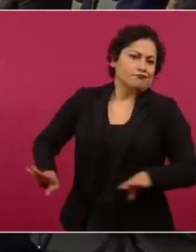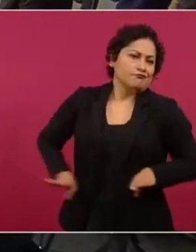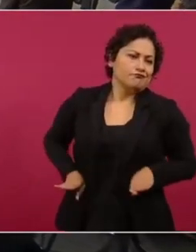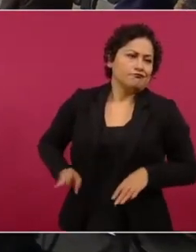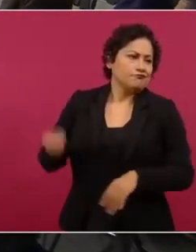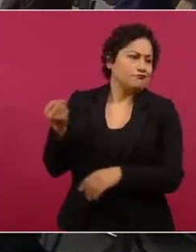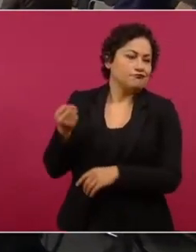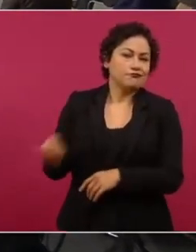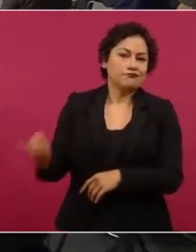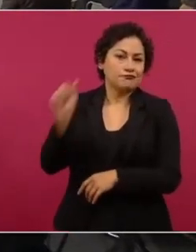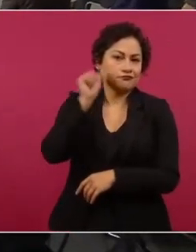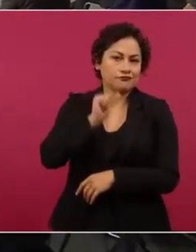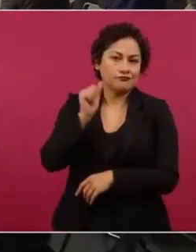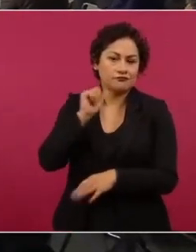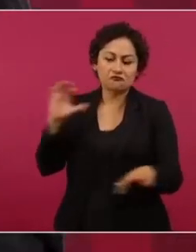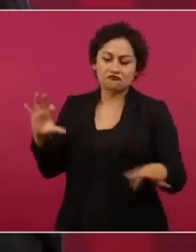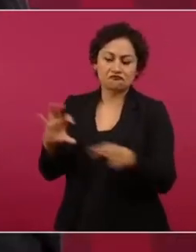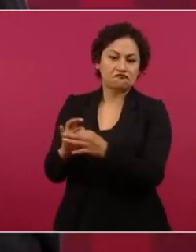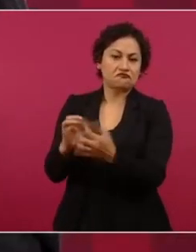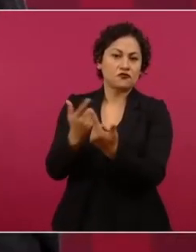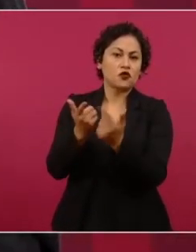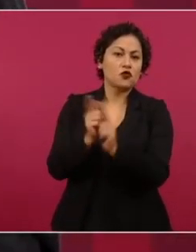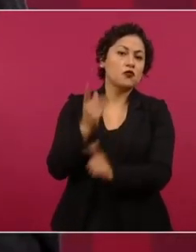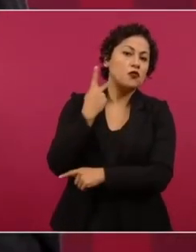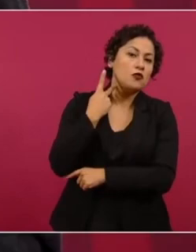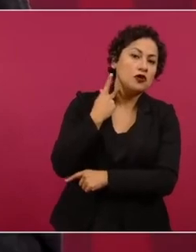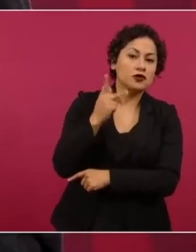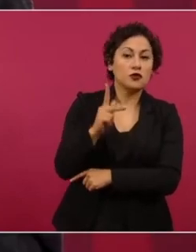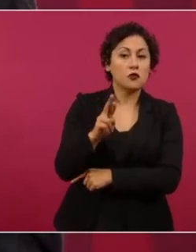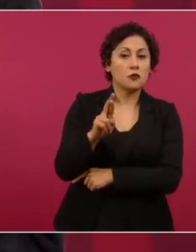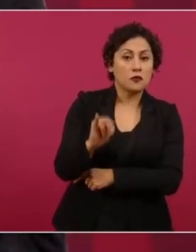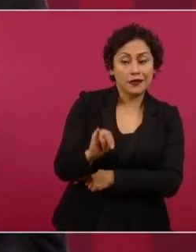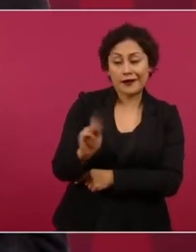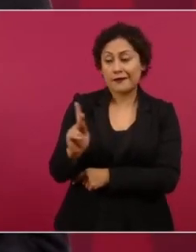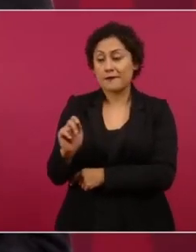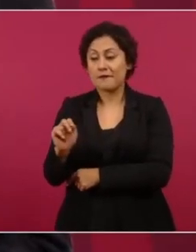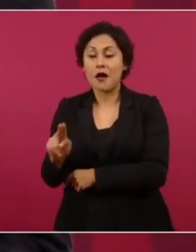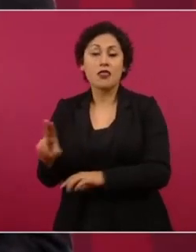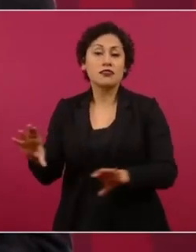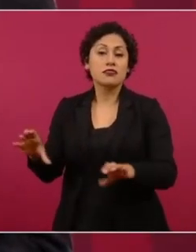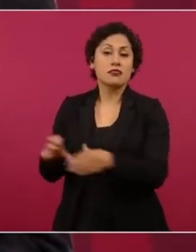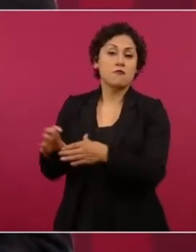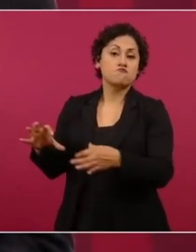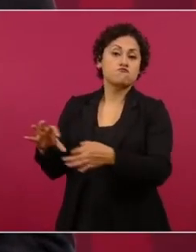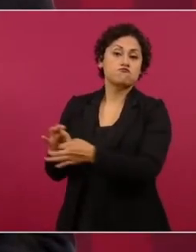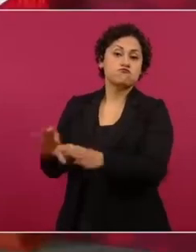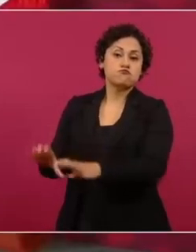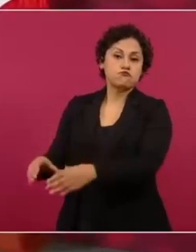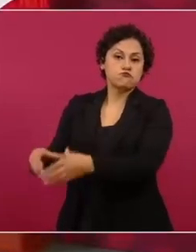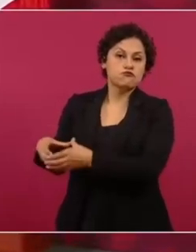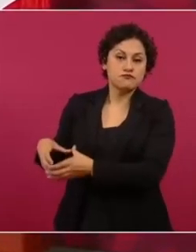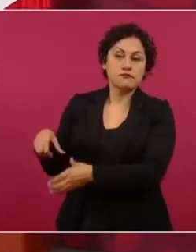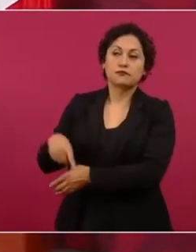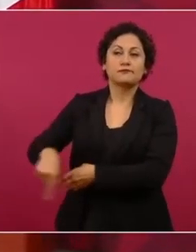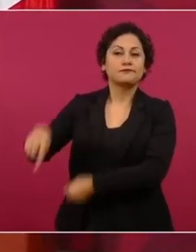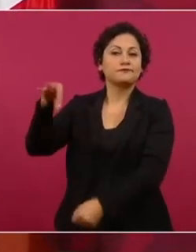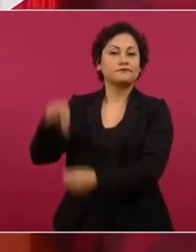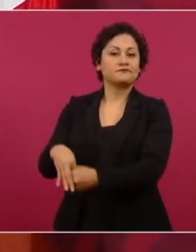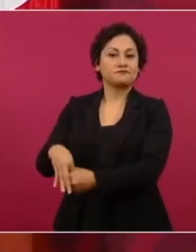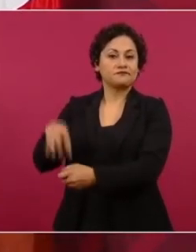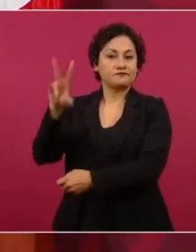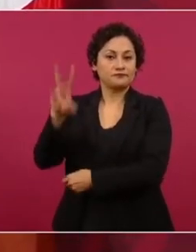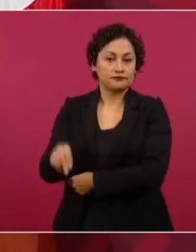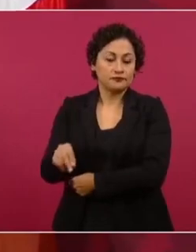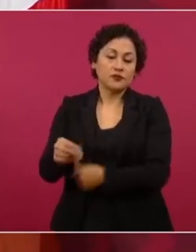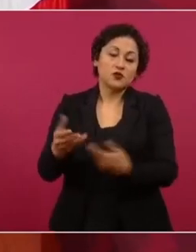el PRI y el PAN, pues no se tuvo esa